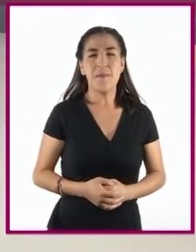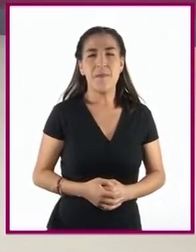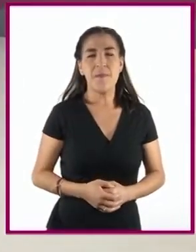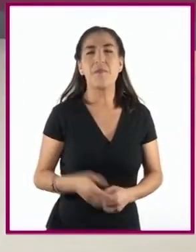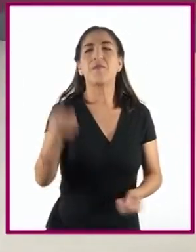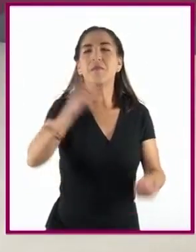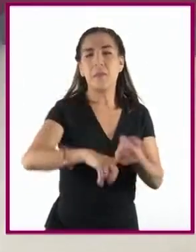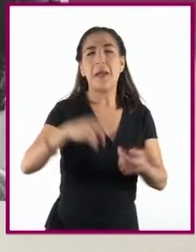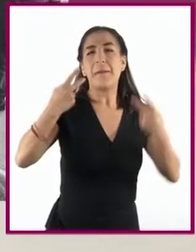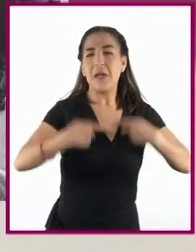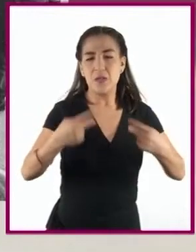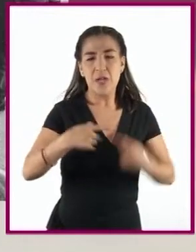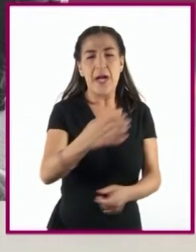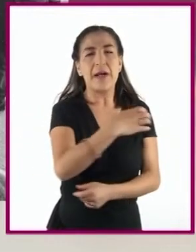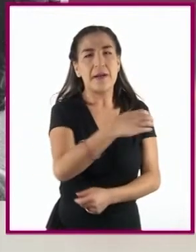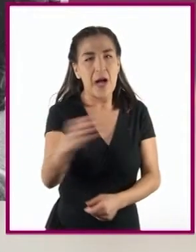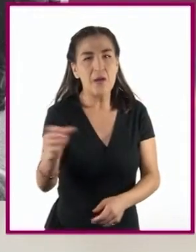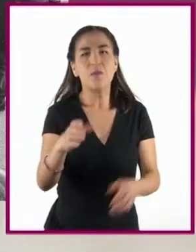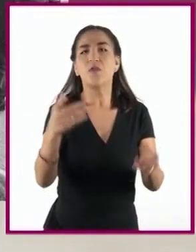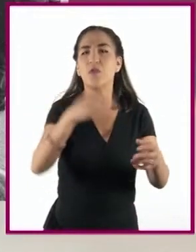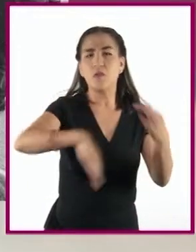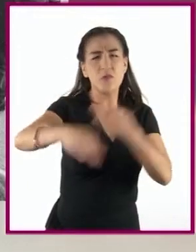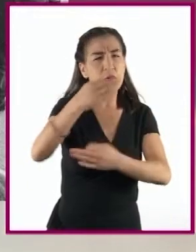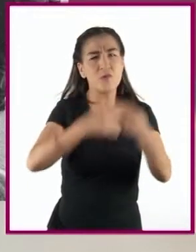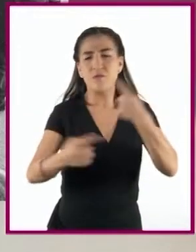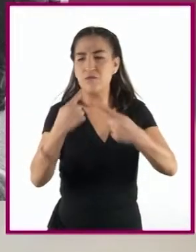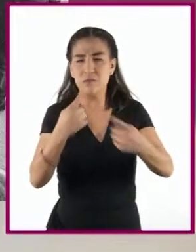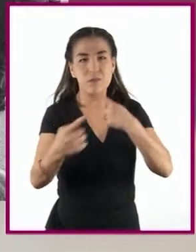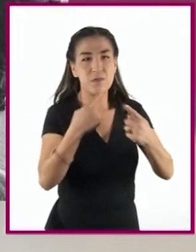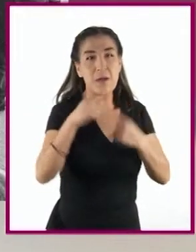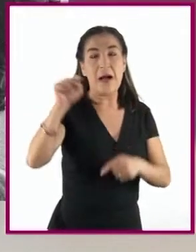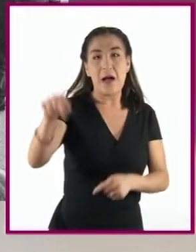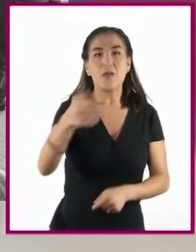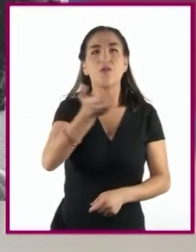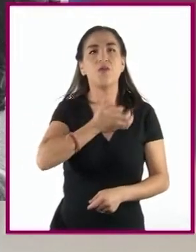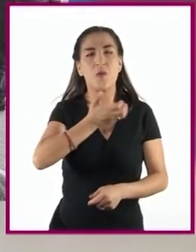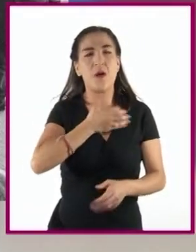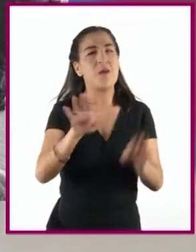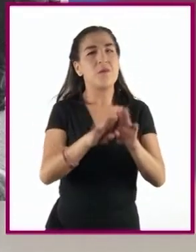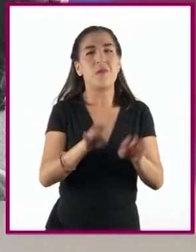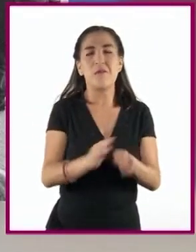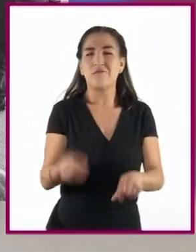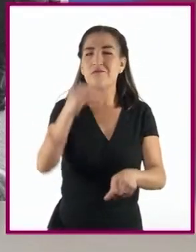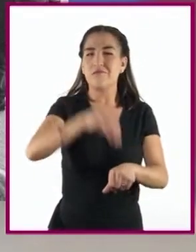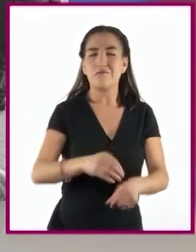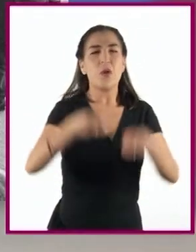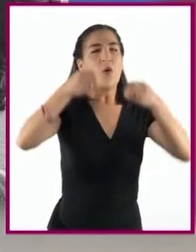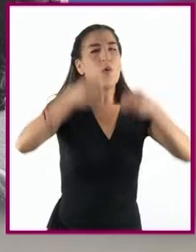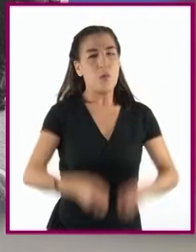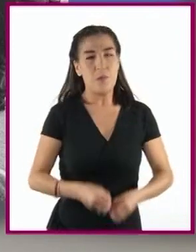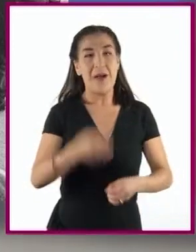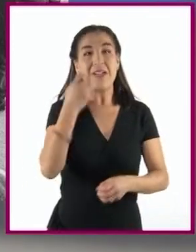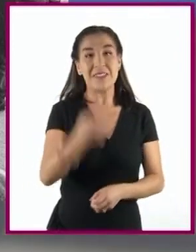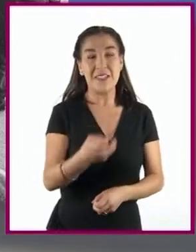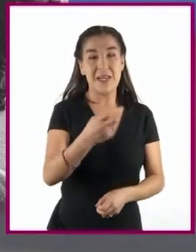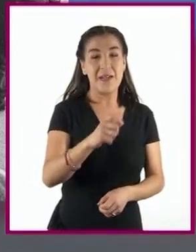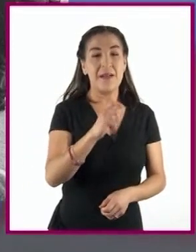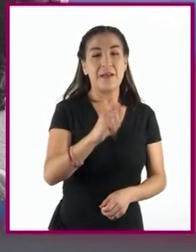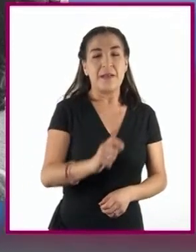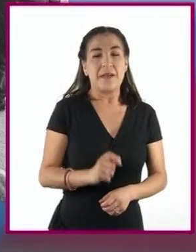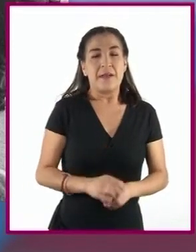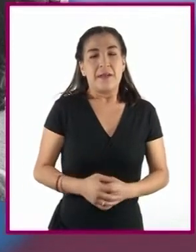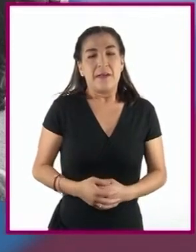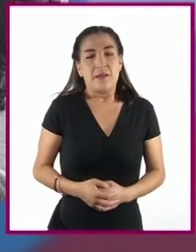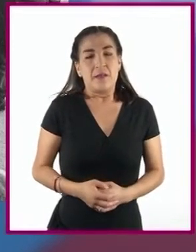también se unieron. El ejército tomó varios planteles y el Zócalo. El 2 de octubre, diez días antes de iniciar las